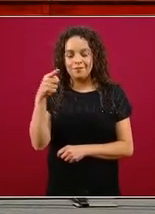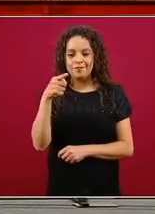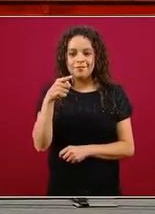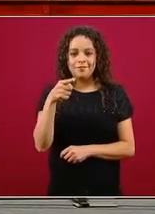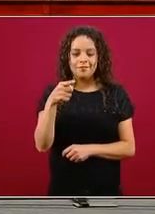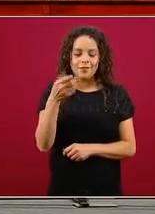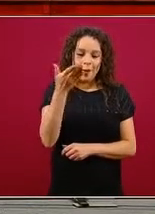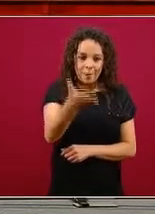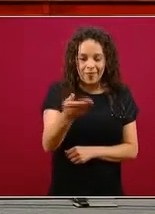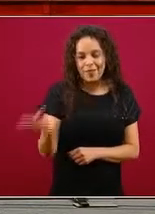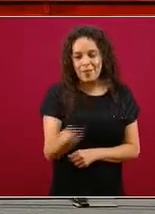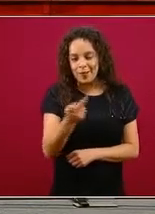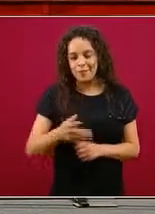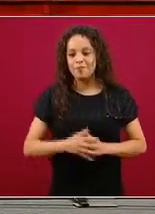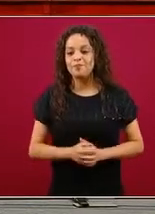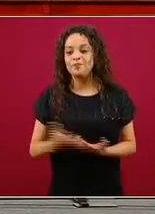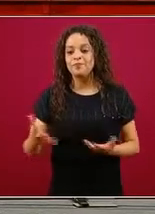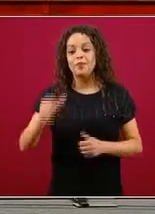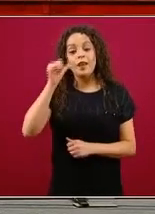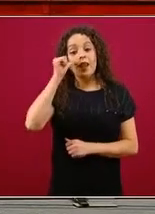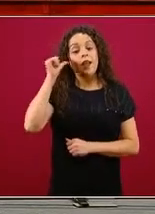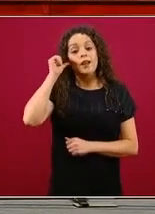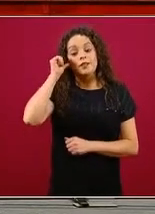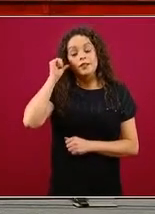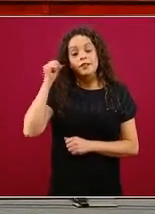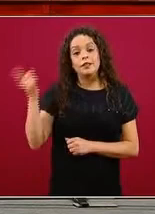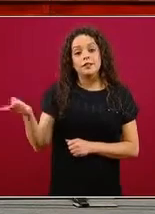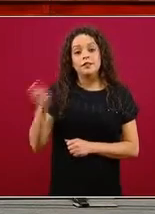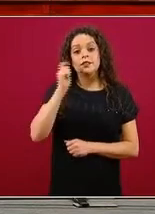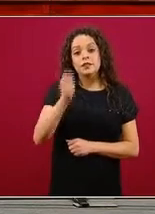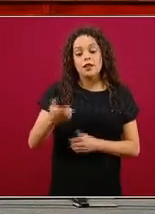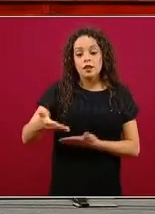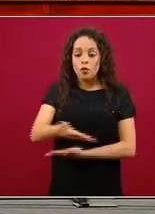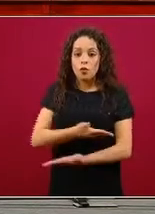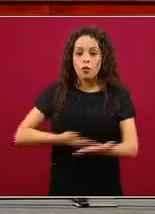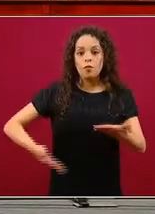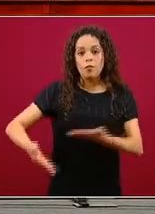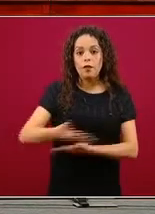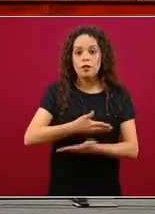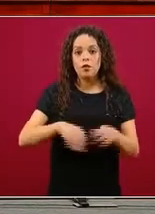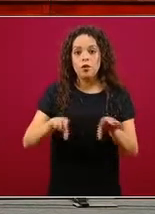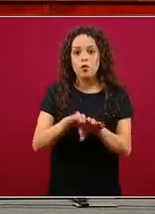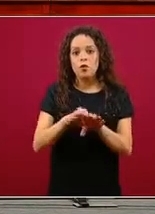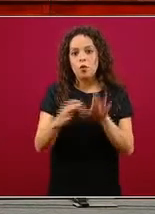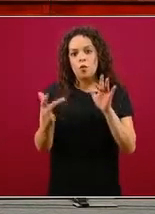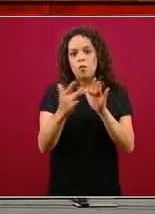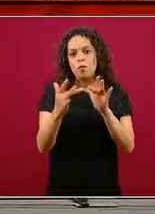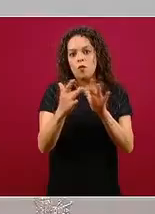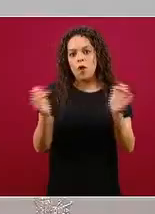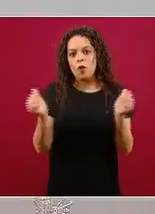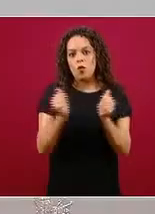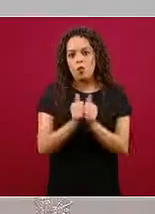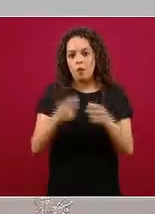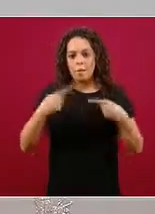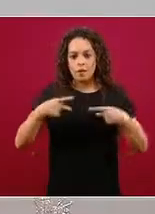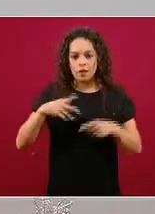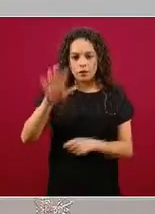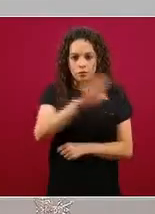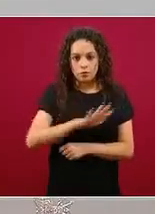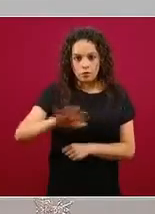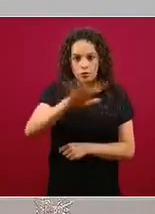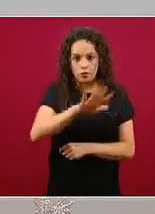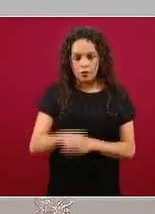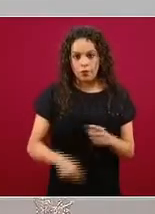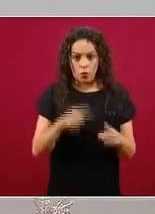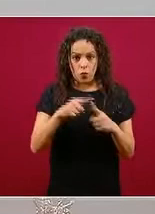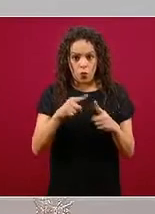compartimos la forma de contacto ciudadano, una de ellas es a través de